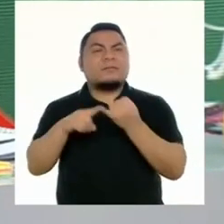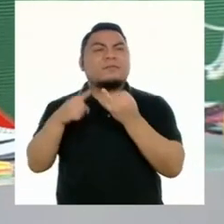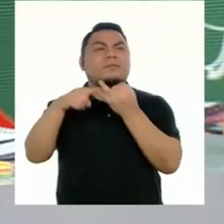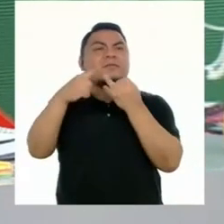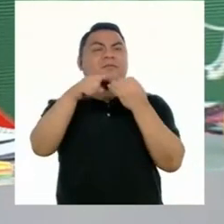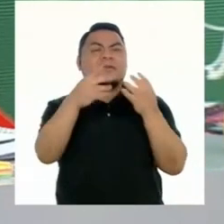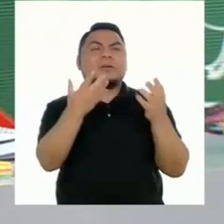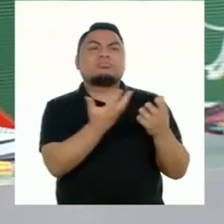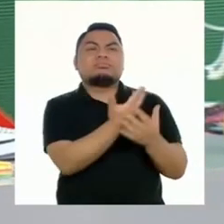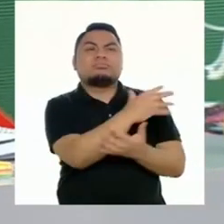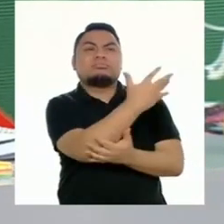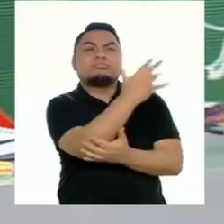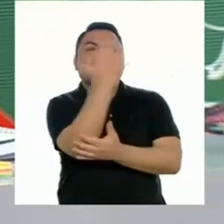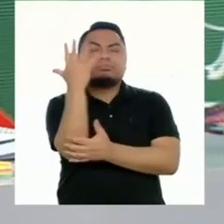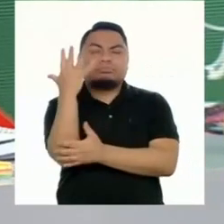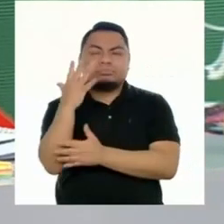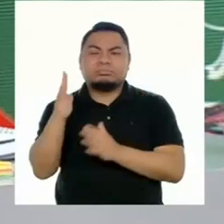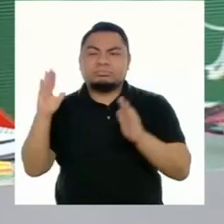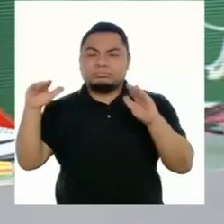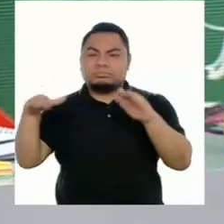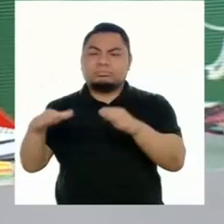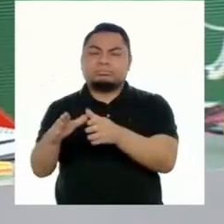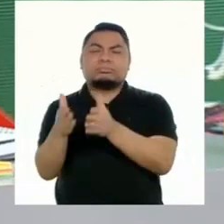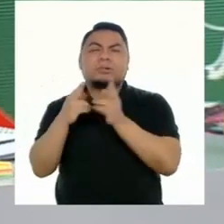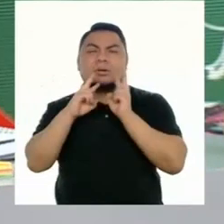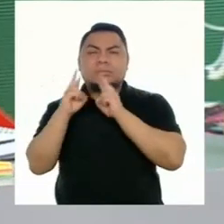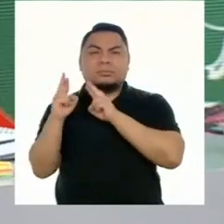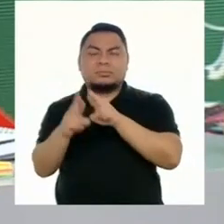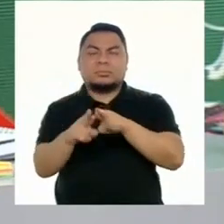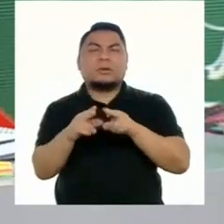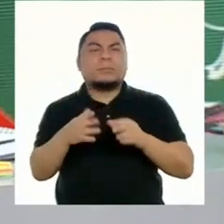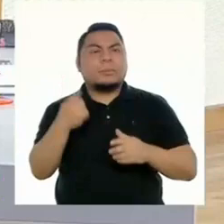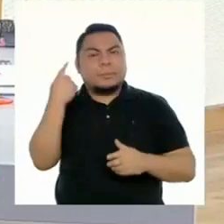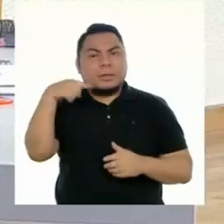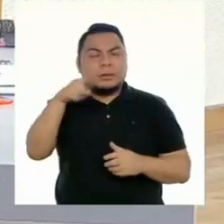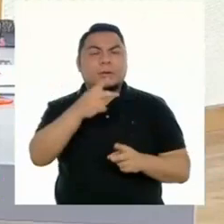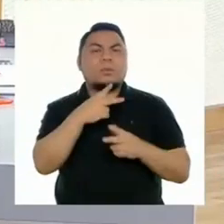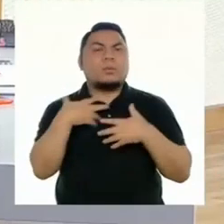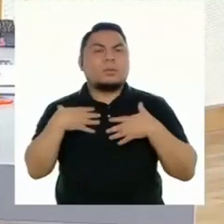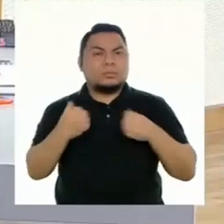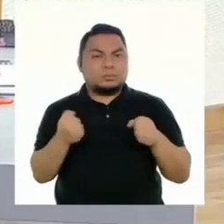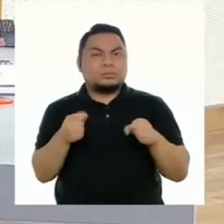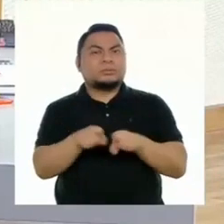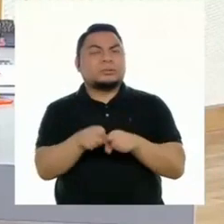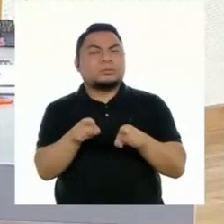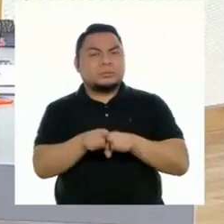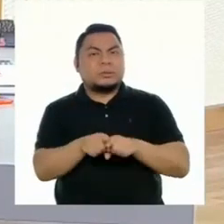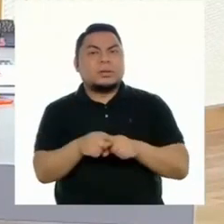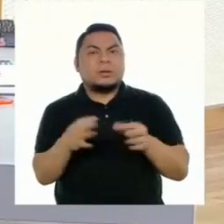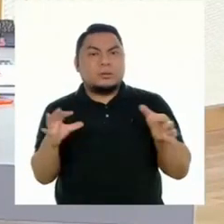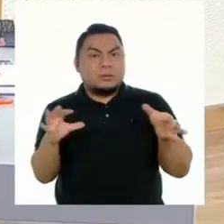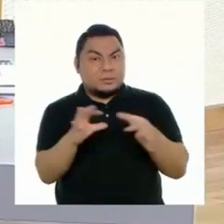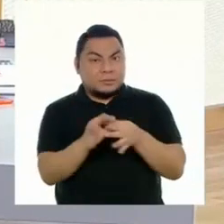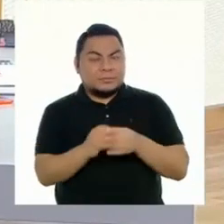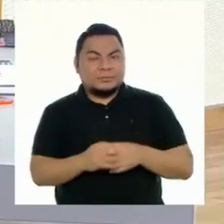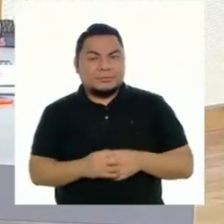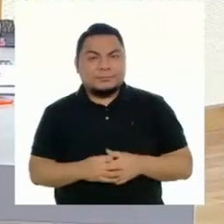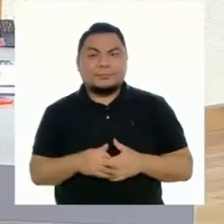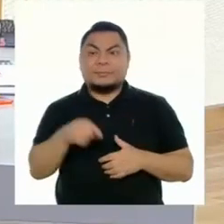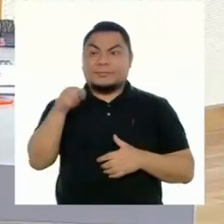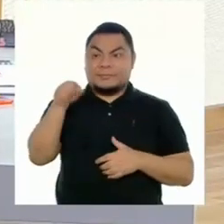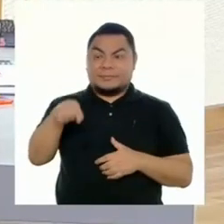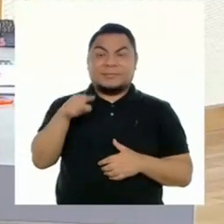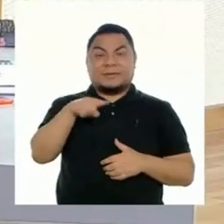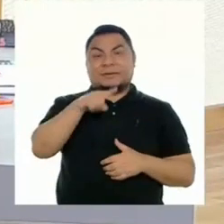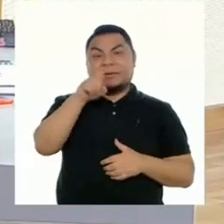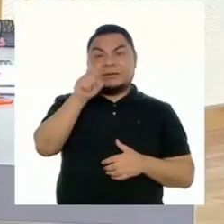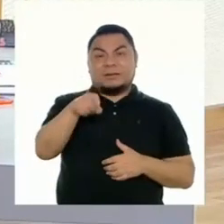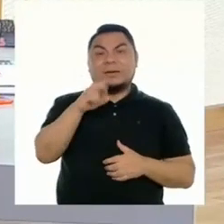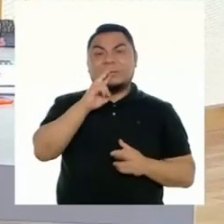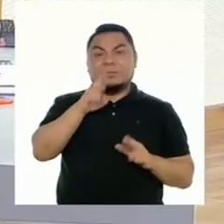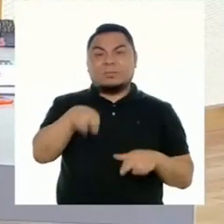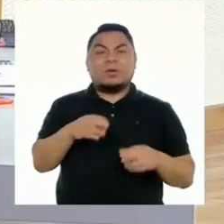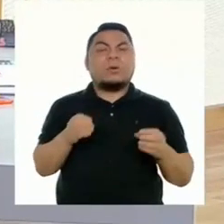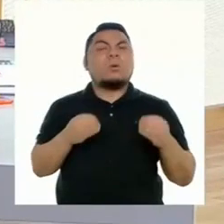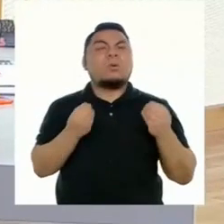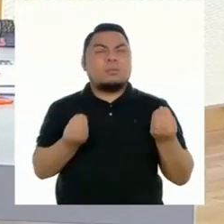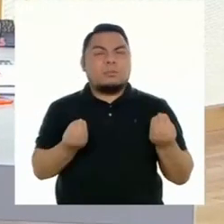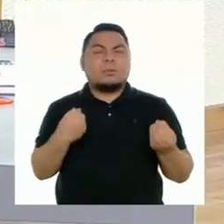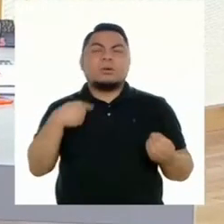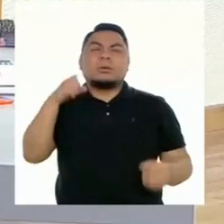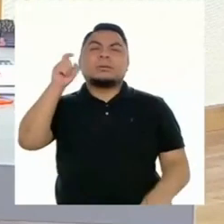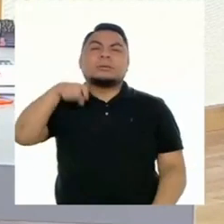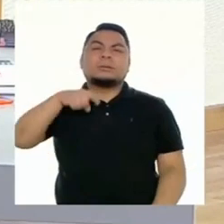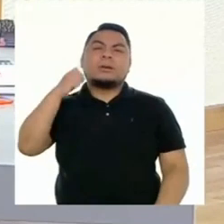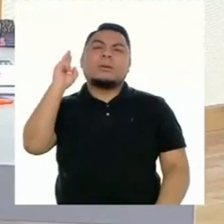biodiversidad para cuidar nuestra salud y supervivencia? Y para poder dar respuesta a esta pregunta, vamos a